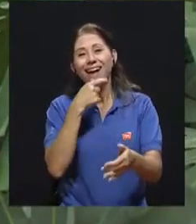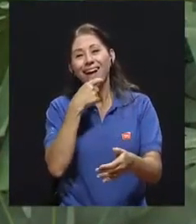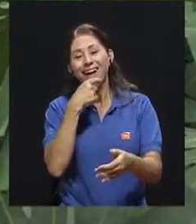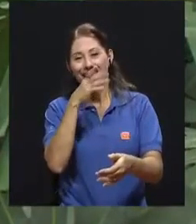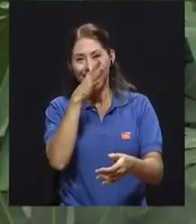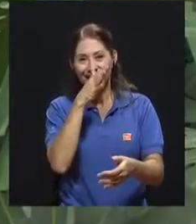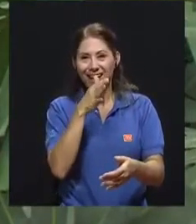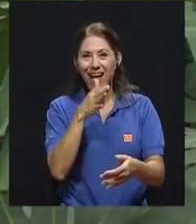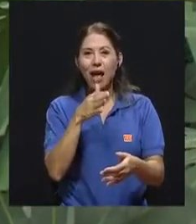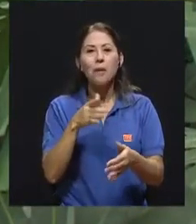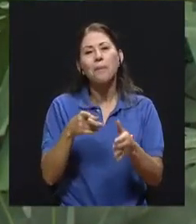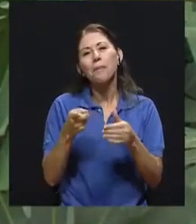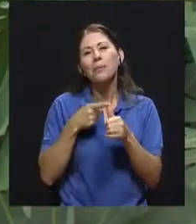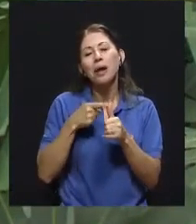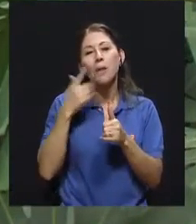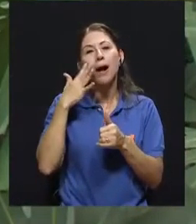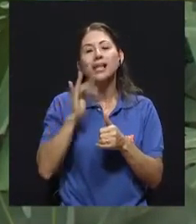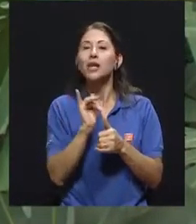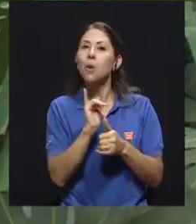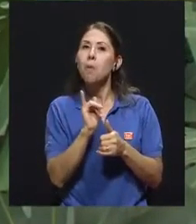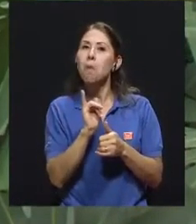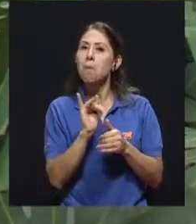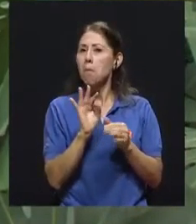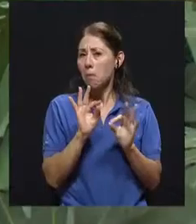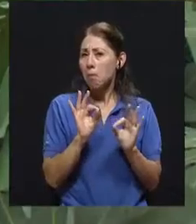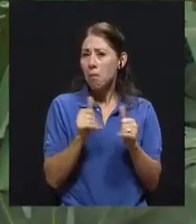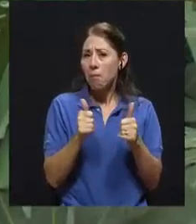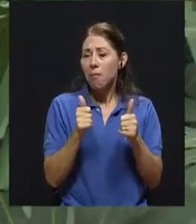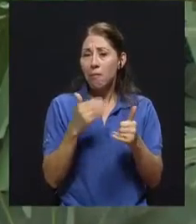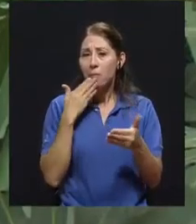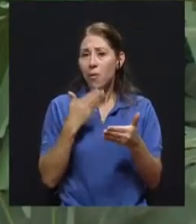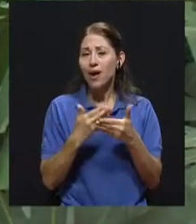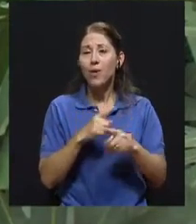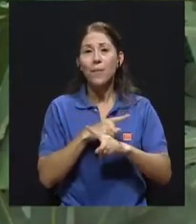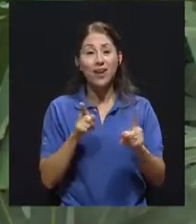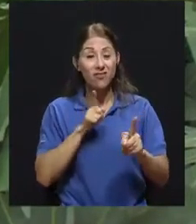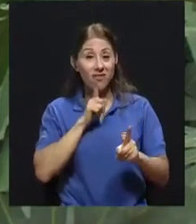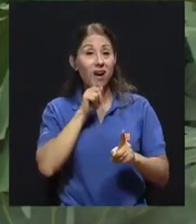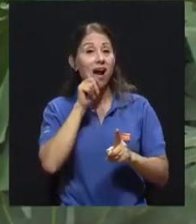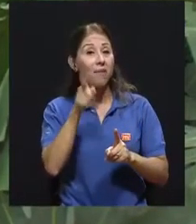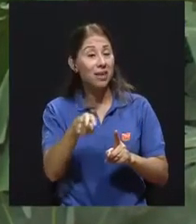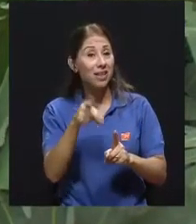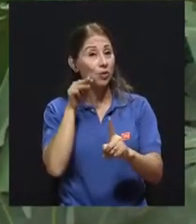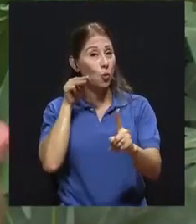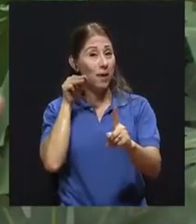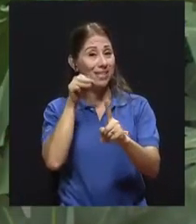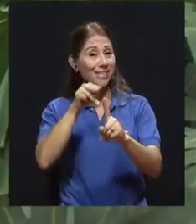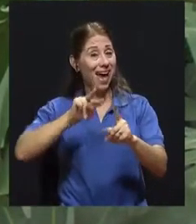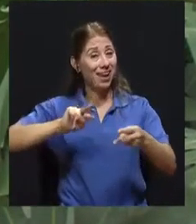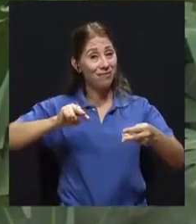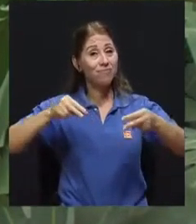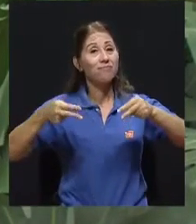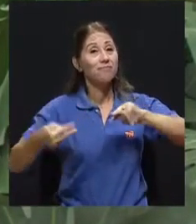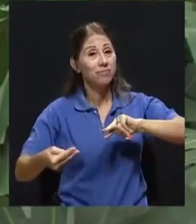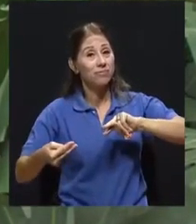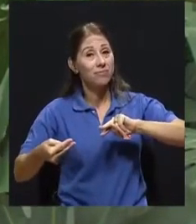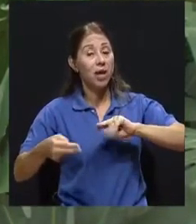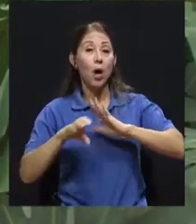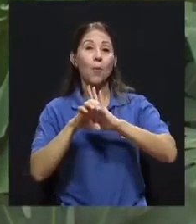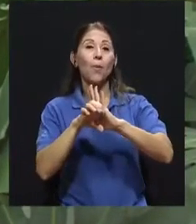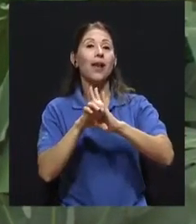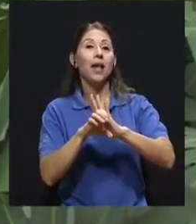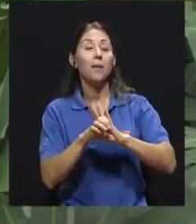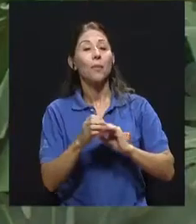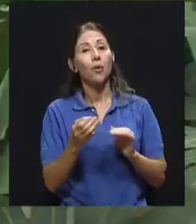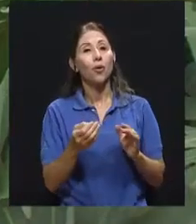ser inofensivo, pero en el fondo tiene un doble mensaje muy cruel, ¿verdad?, es vos vas a ser aceptado en la medida en que